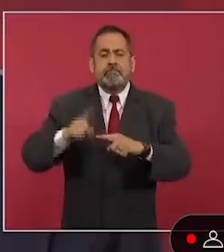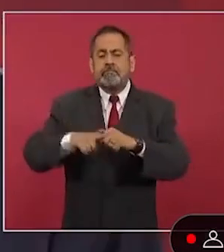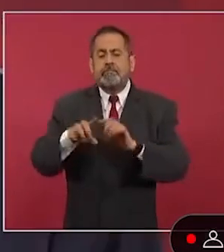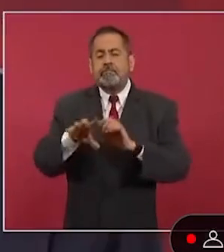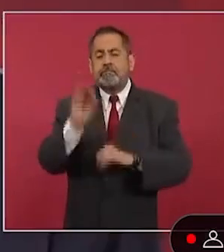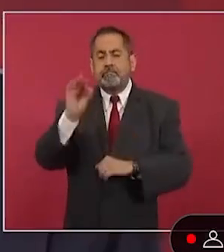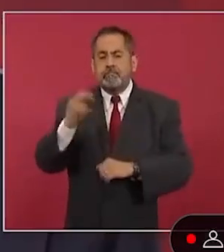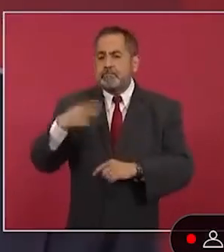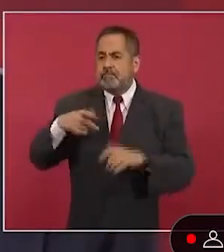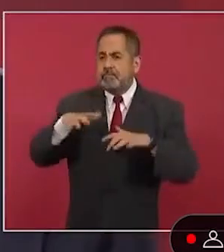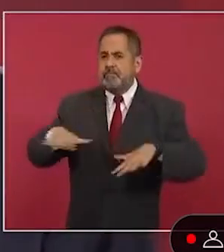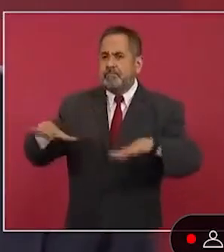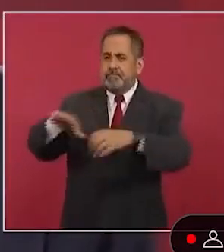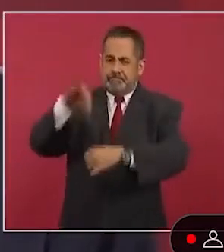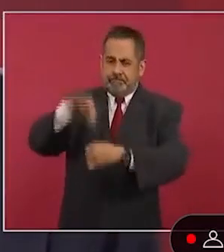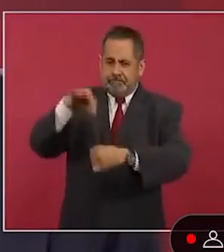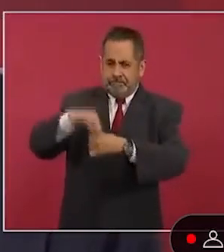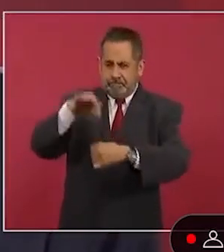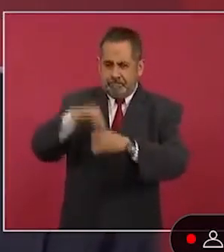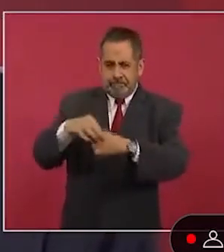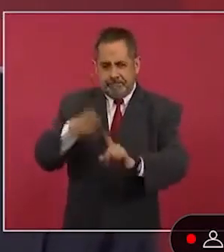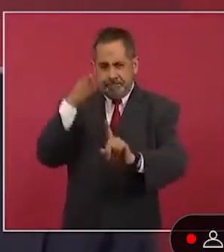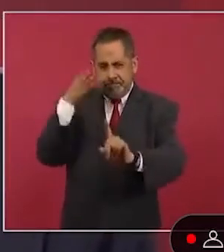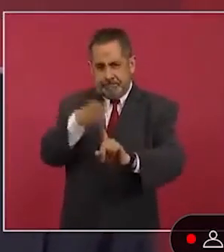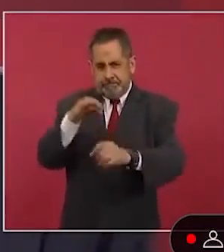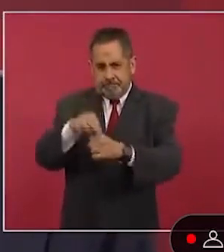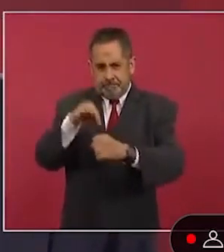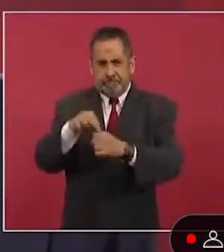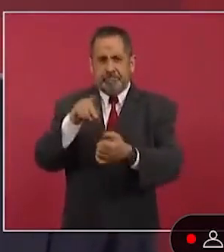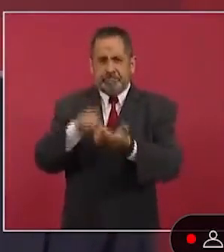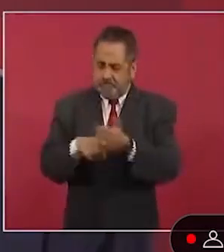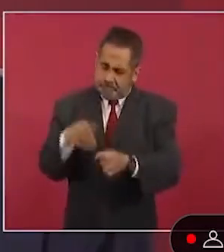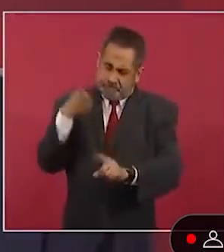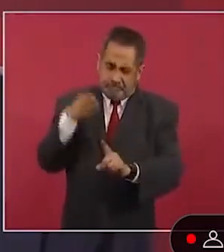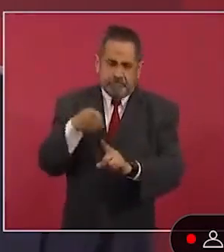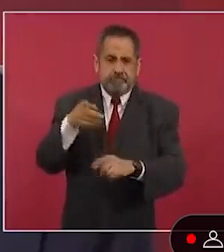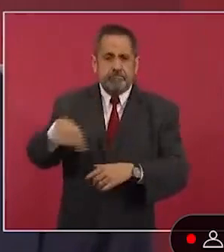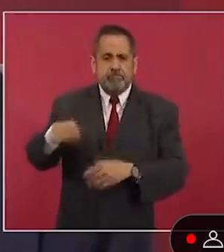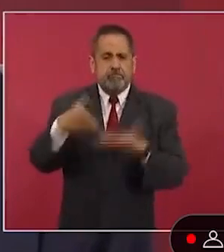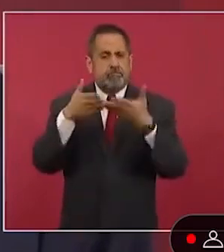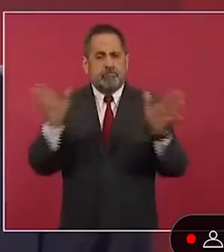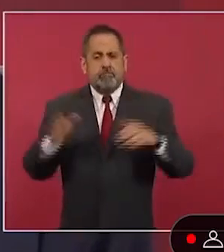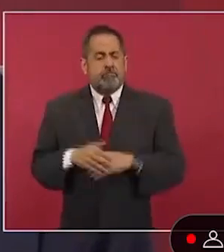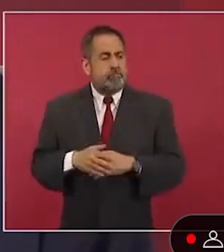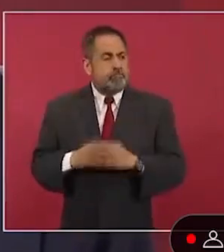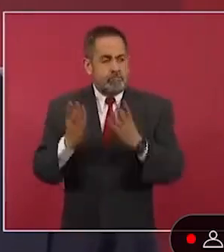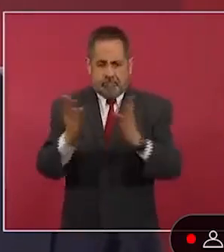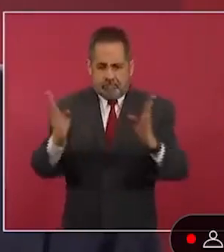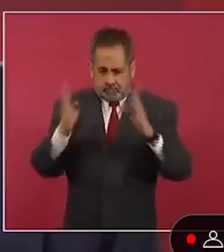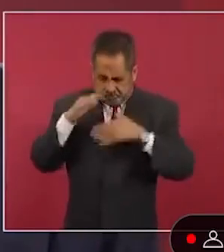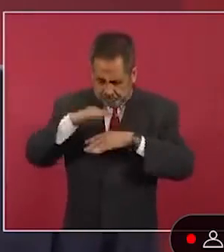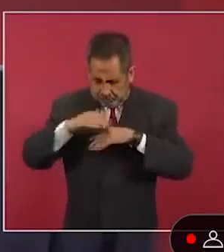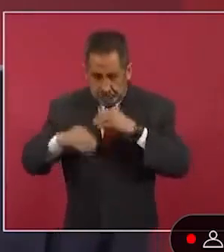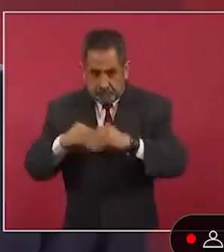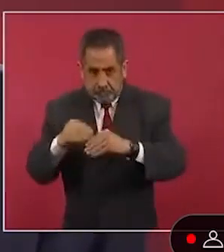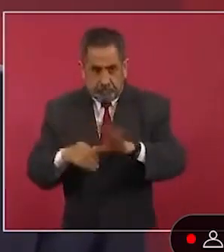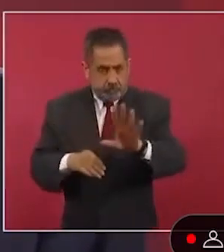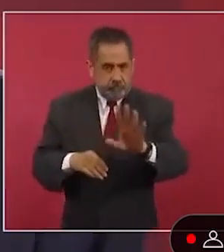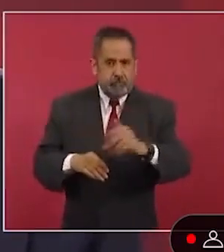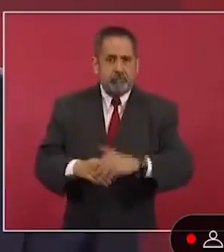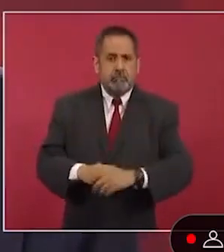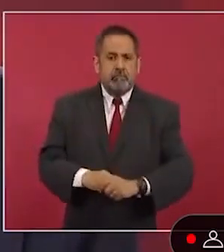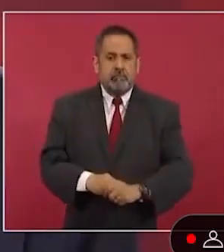De manera directa. ¿Por voto? Con voto abierto. No, no, perdón.